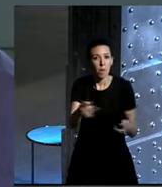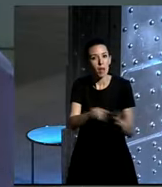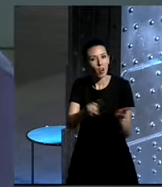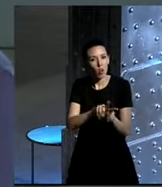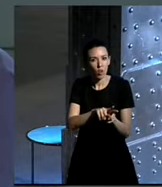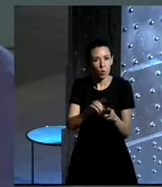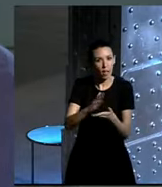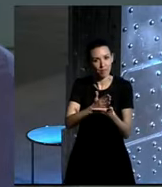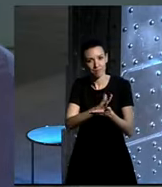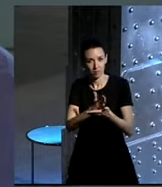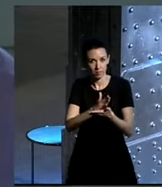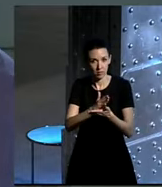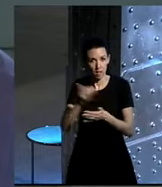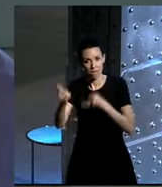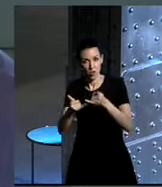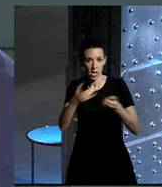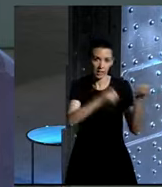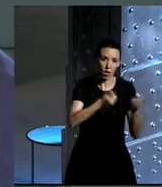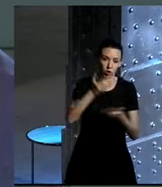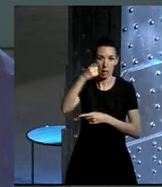un paso intermedio entre la bicicleta y el coche.